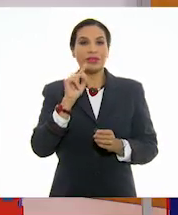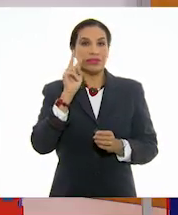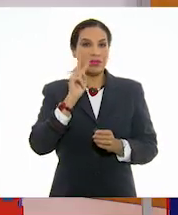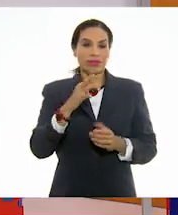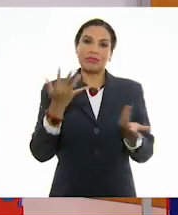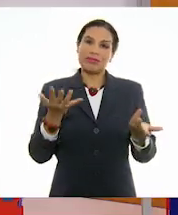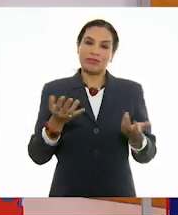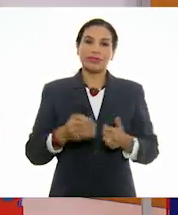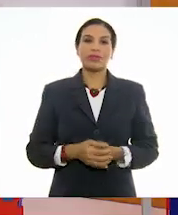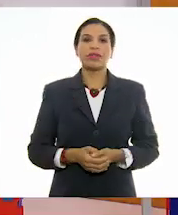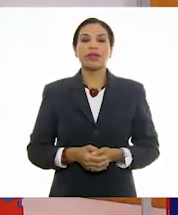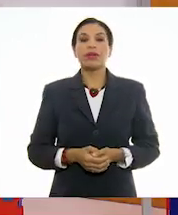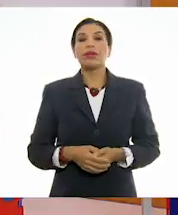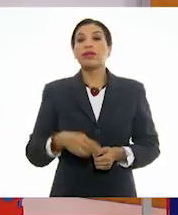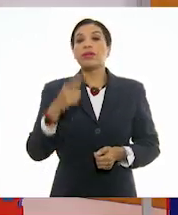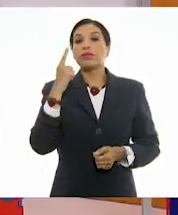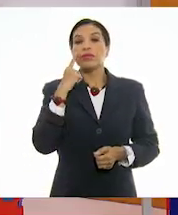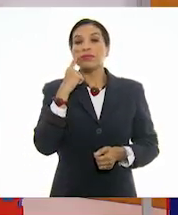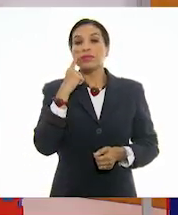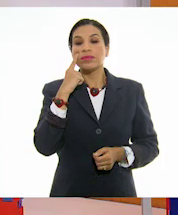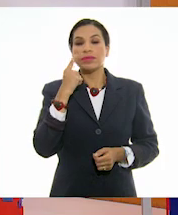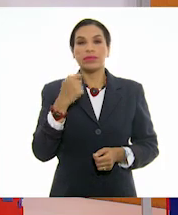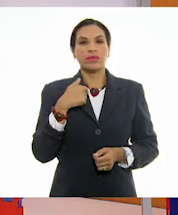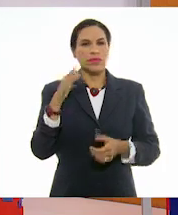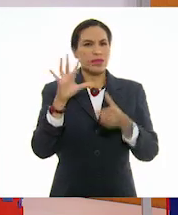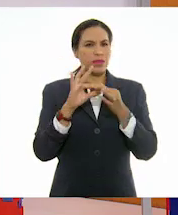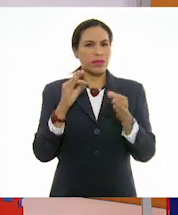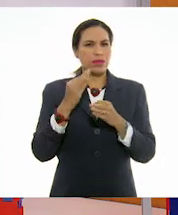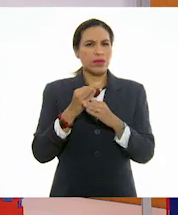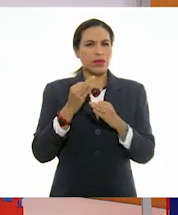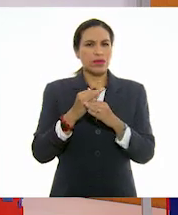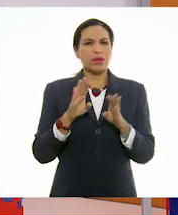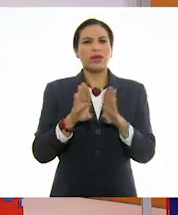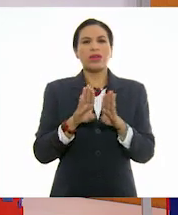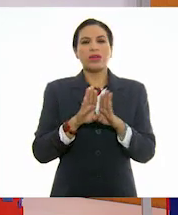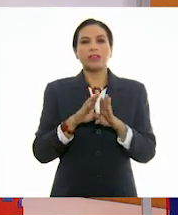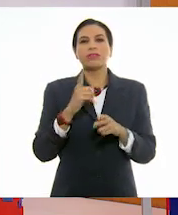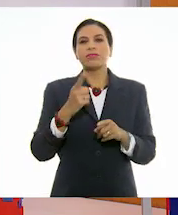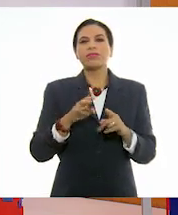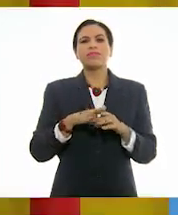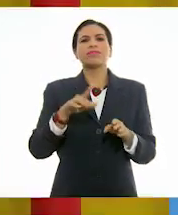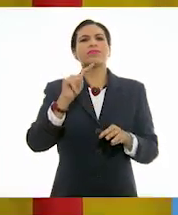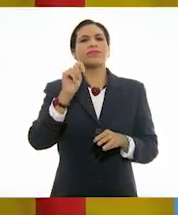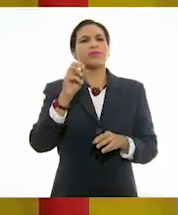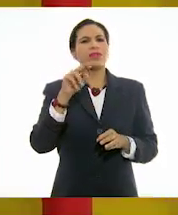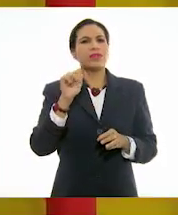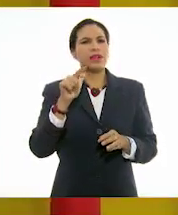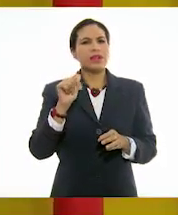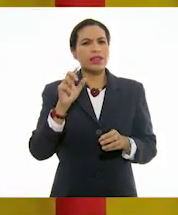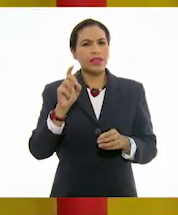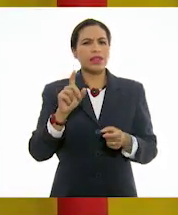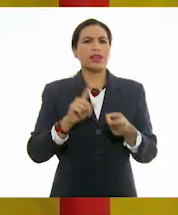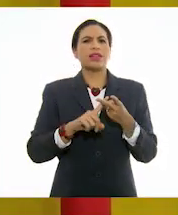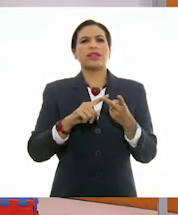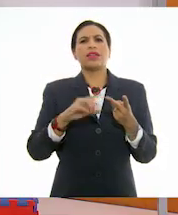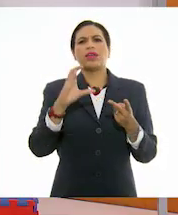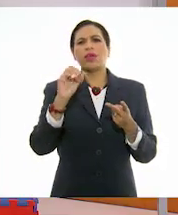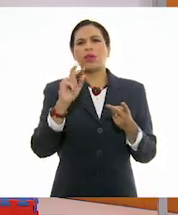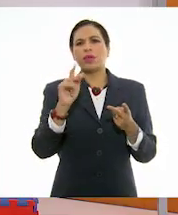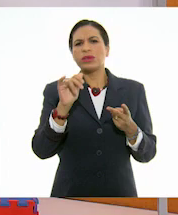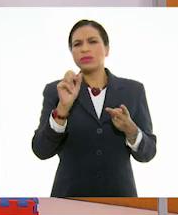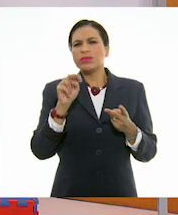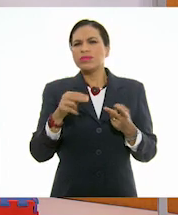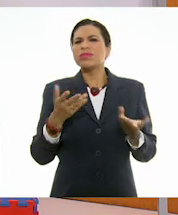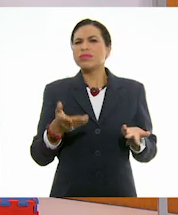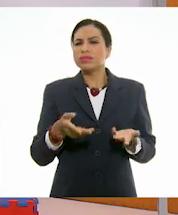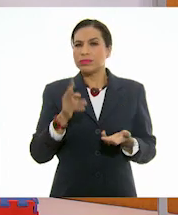No te preocupes. Mira, alcancé a escuchar que hablabas, Arco, algo acerca de tonalidad y juxtaposición. ¿Qué te parece